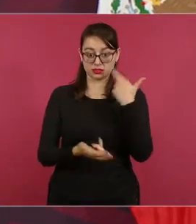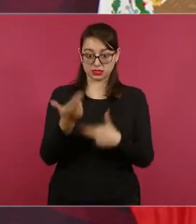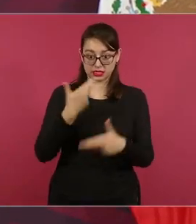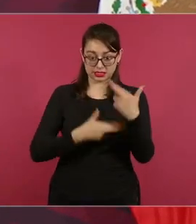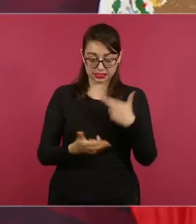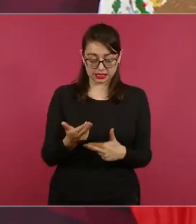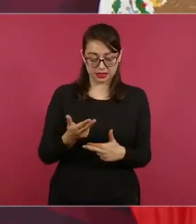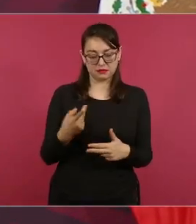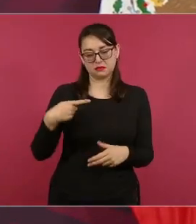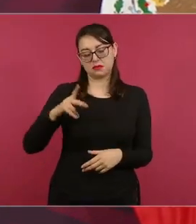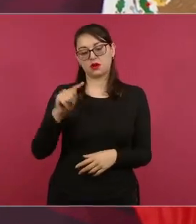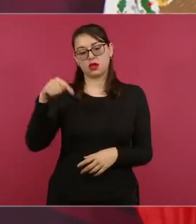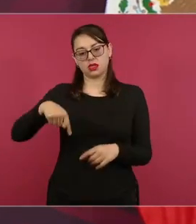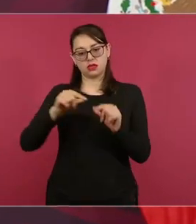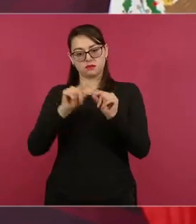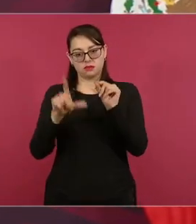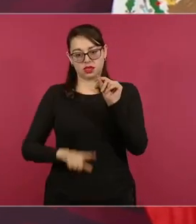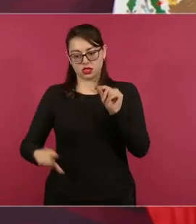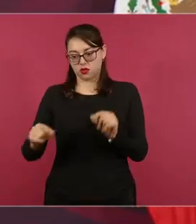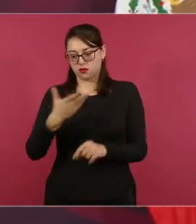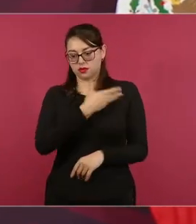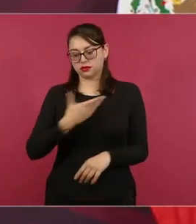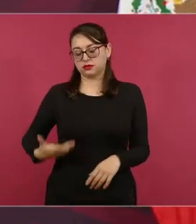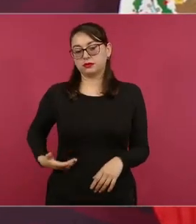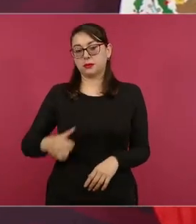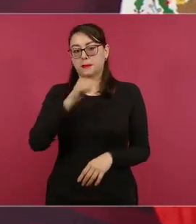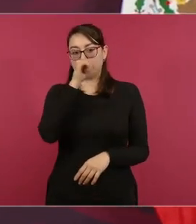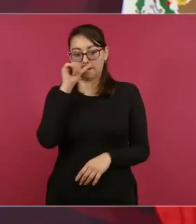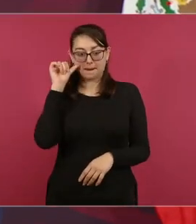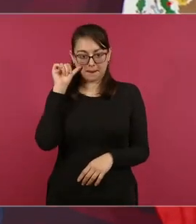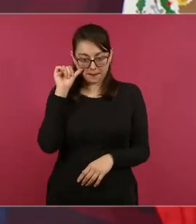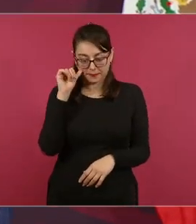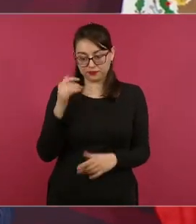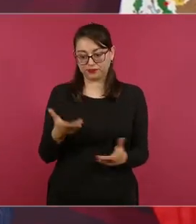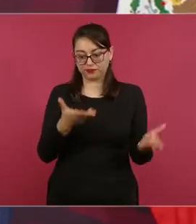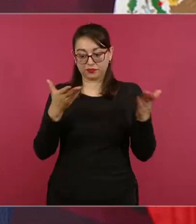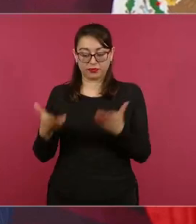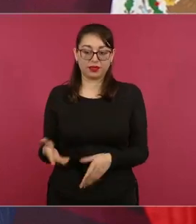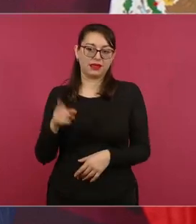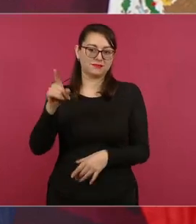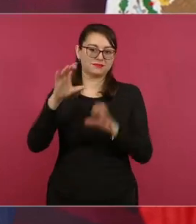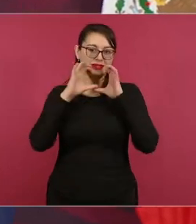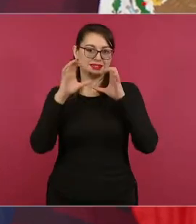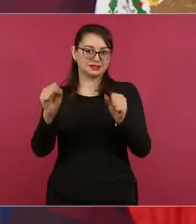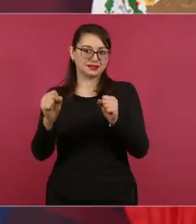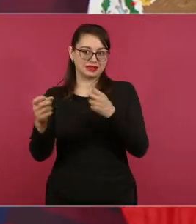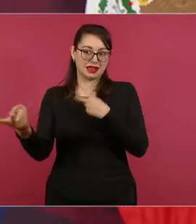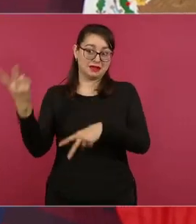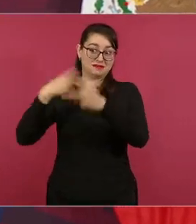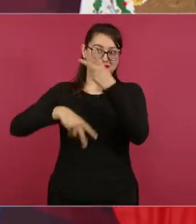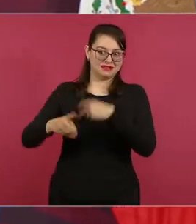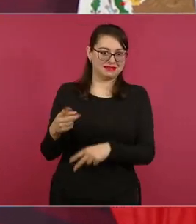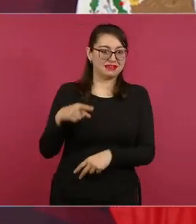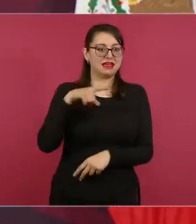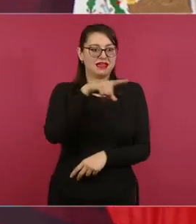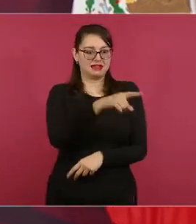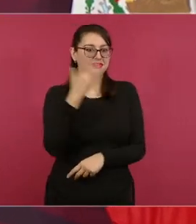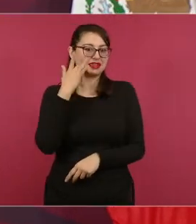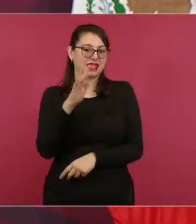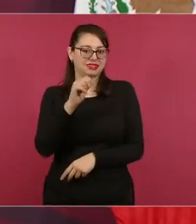presidente Juárez y cuando la intervención llegó a ofrecer de nuevo sus servicios a la patria.